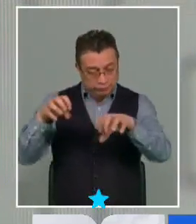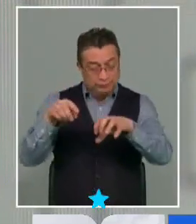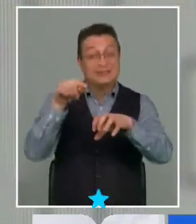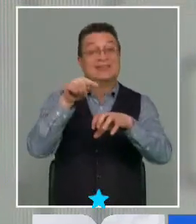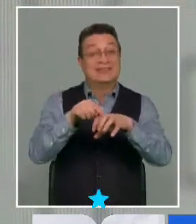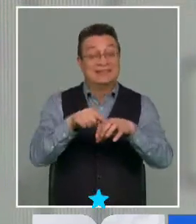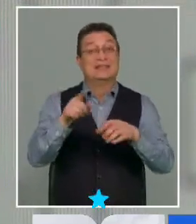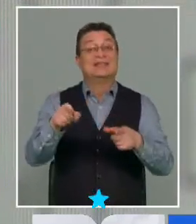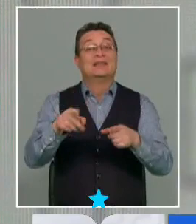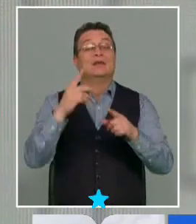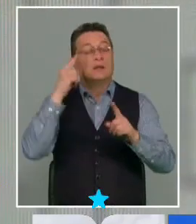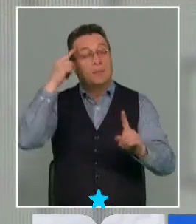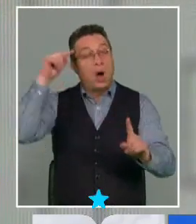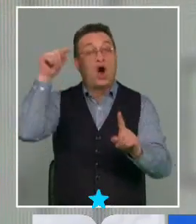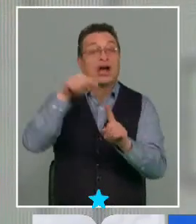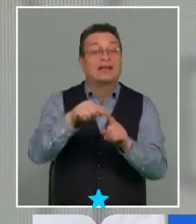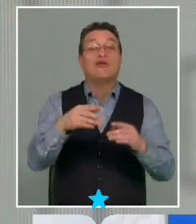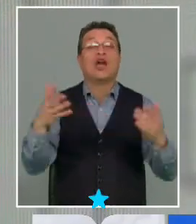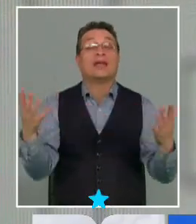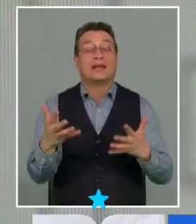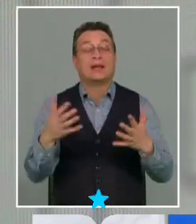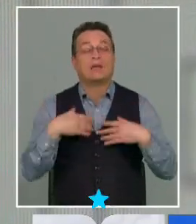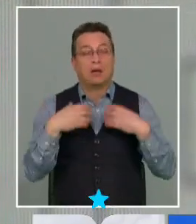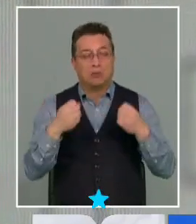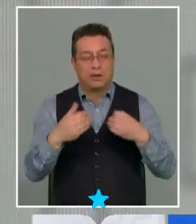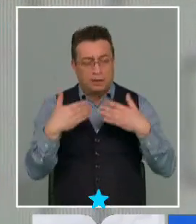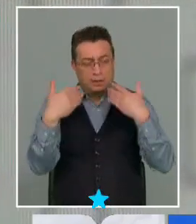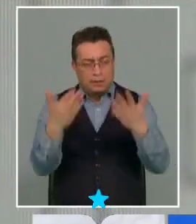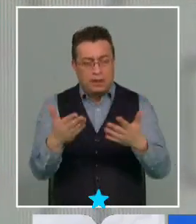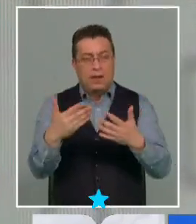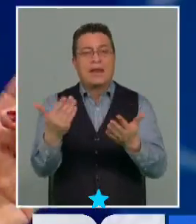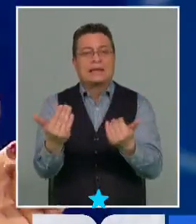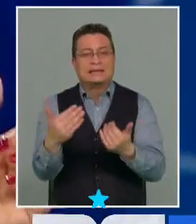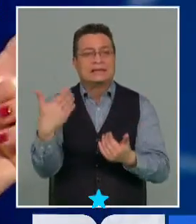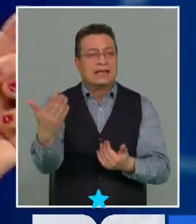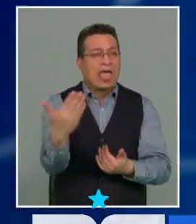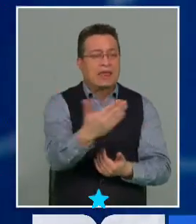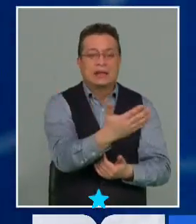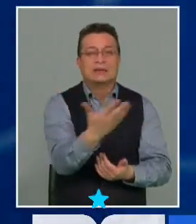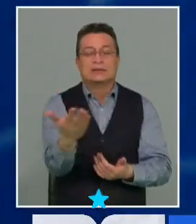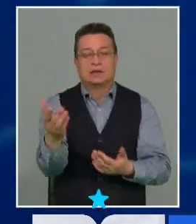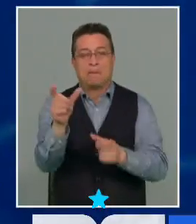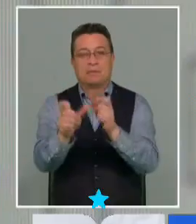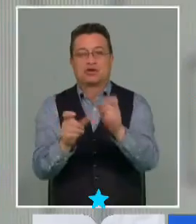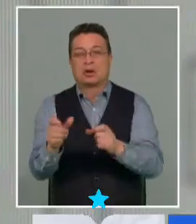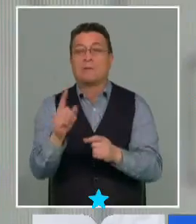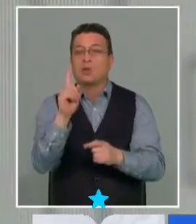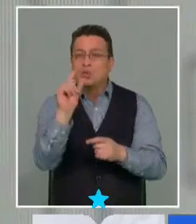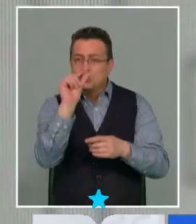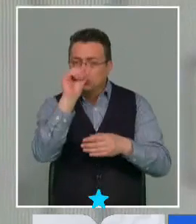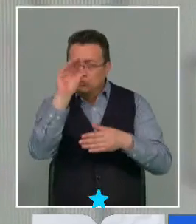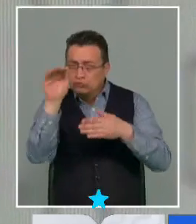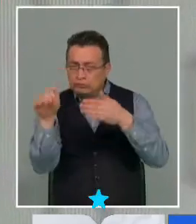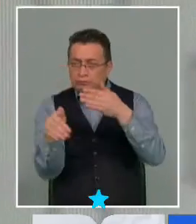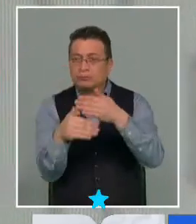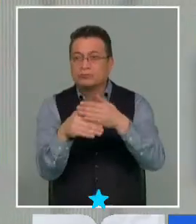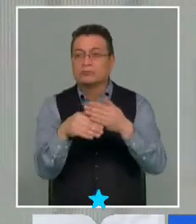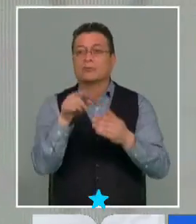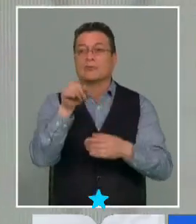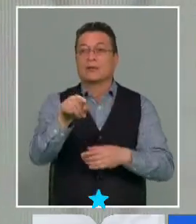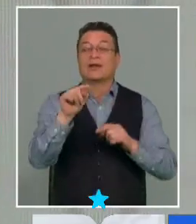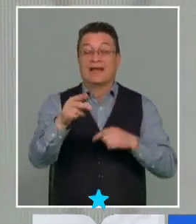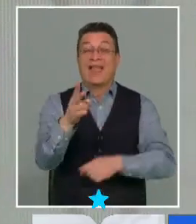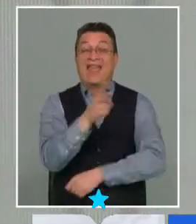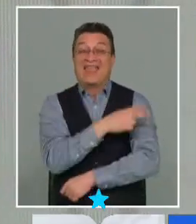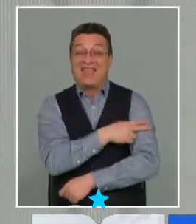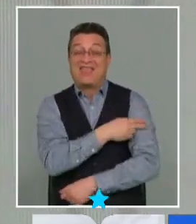del Estado cuyo fin es satisfacer las necesidades públicas. Sí. Y una pequeña cosa, ser Jefe de Estado y